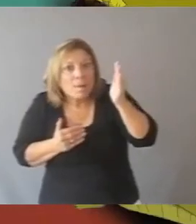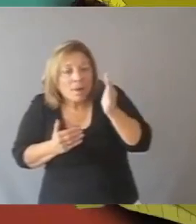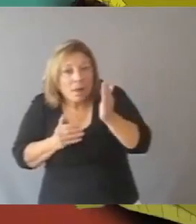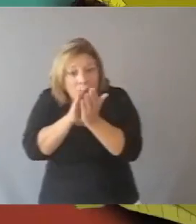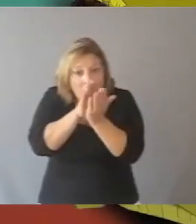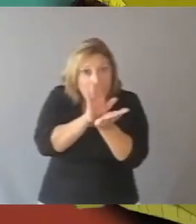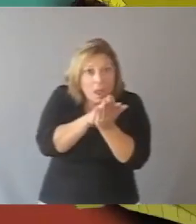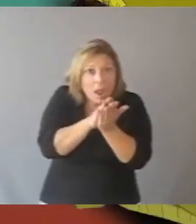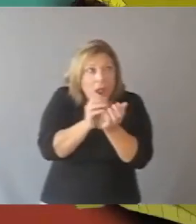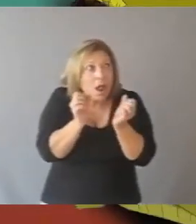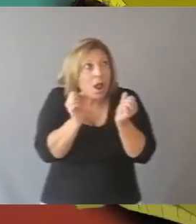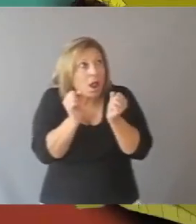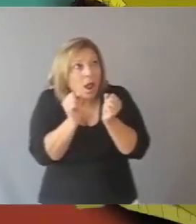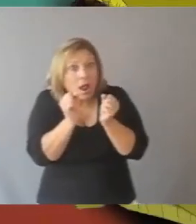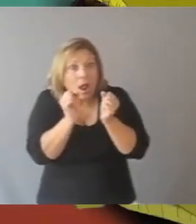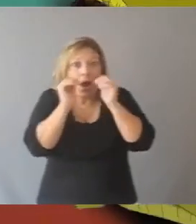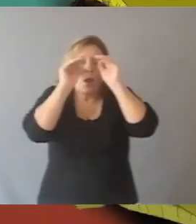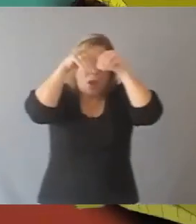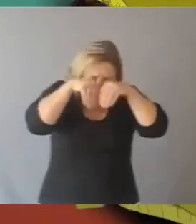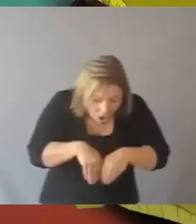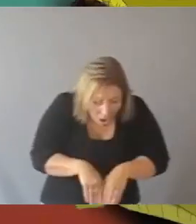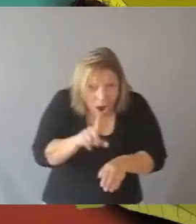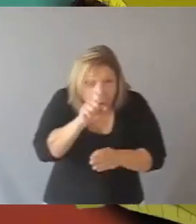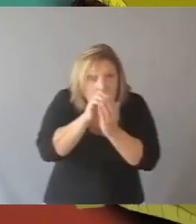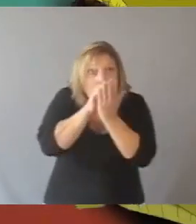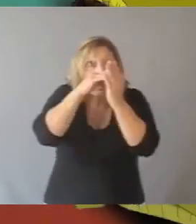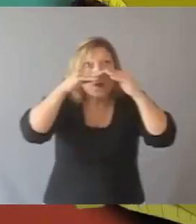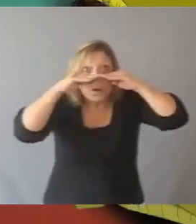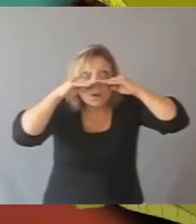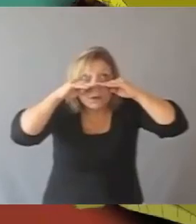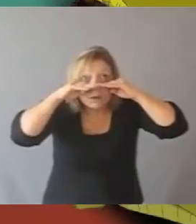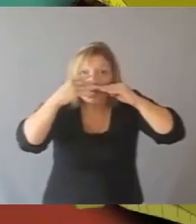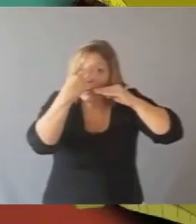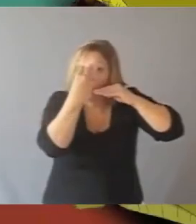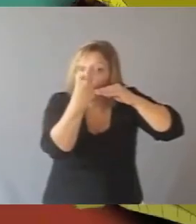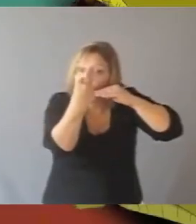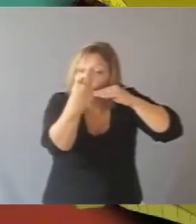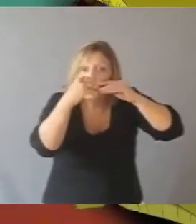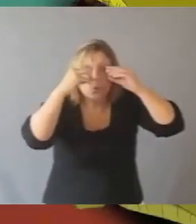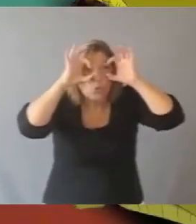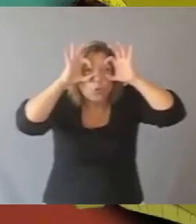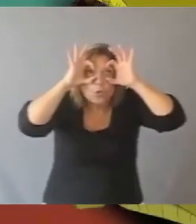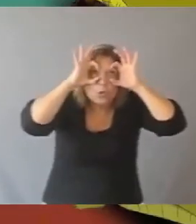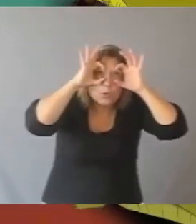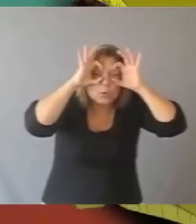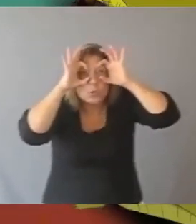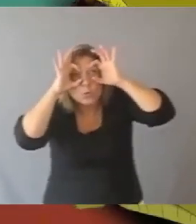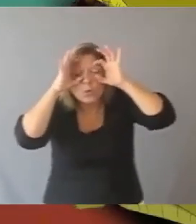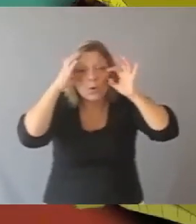Los yacarés, espantados, se hundieron en el río dejando solamente fuera los ojos y la punta de la nariz.